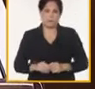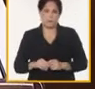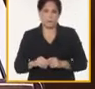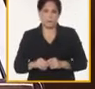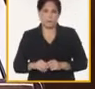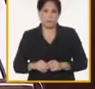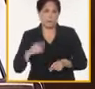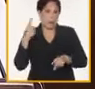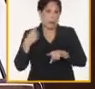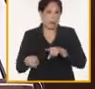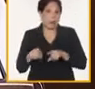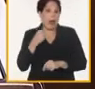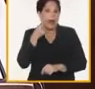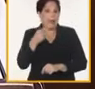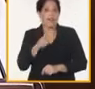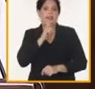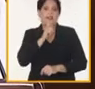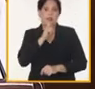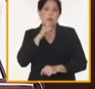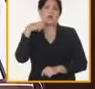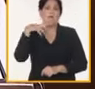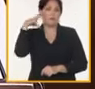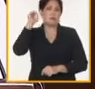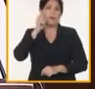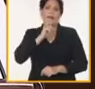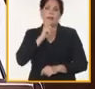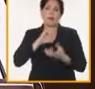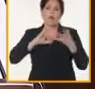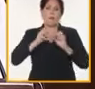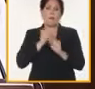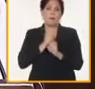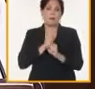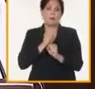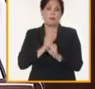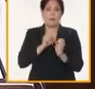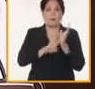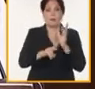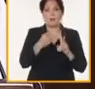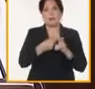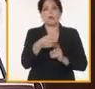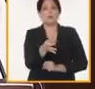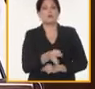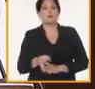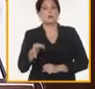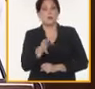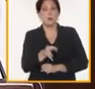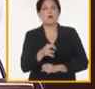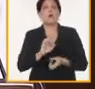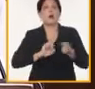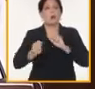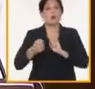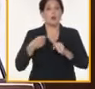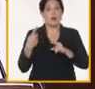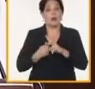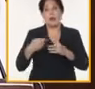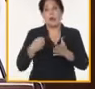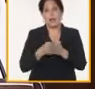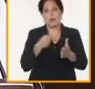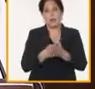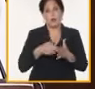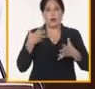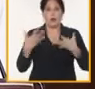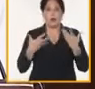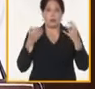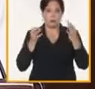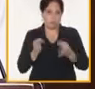y prevalecen deficiencias en los sistemas de trabajo en provincias y municipios para el control e impulso de esta actividad.